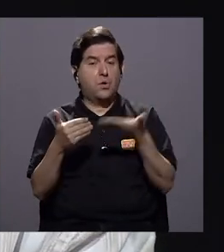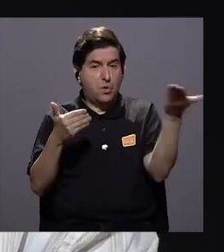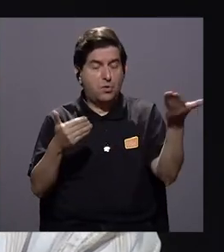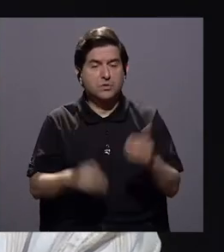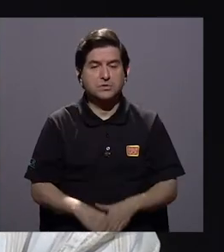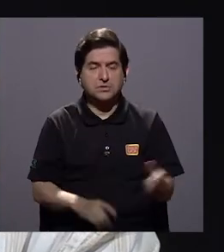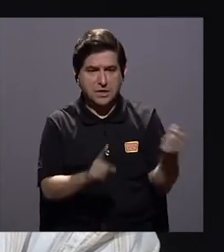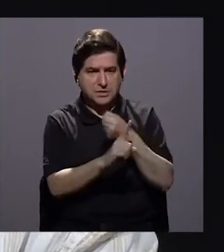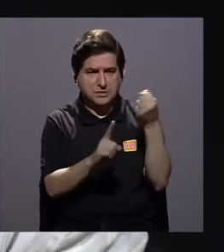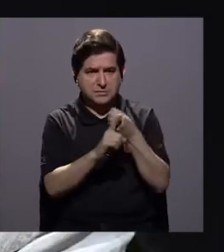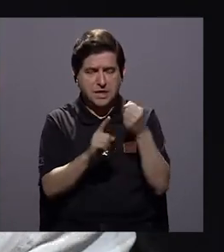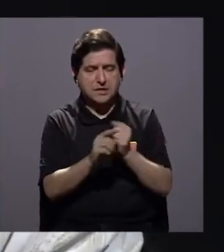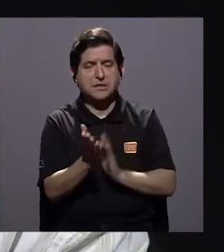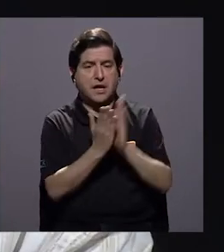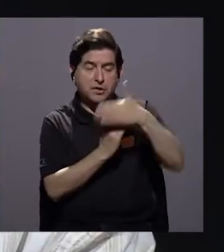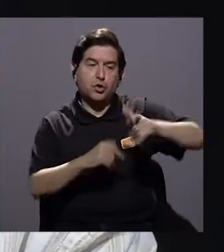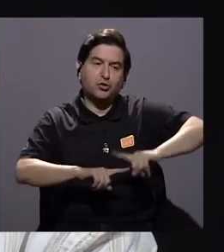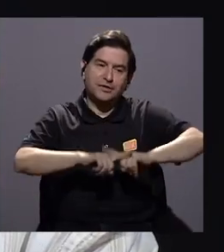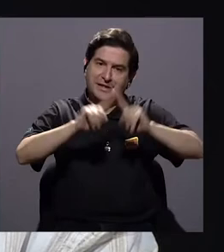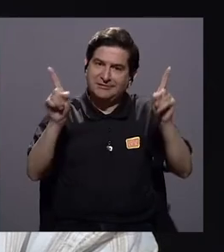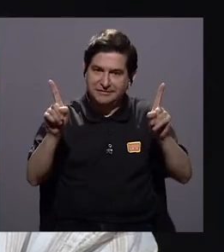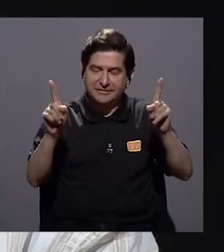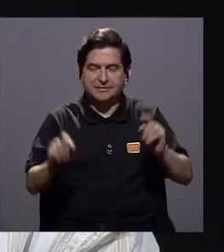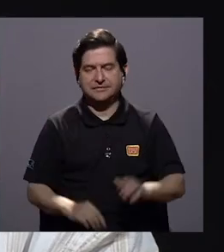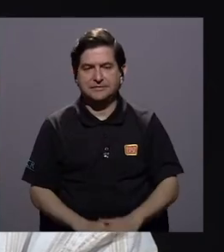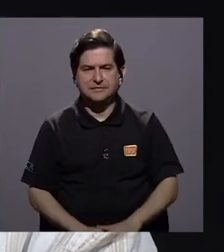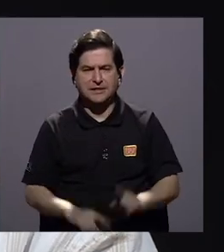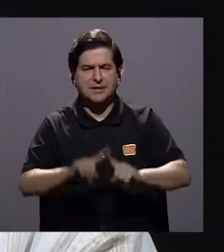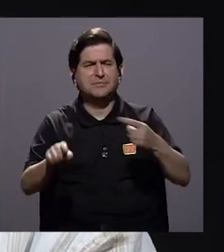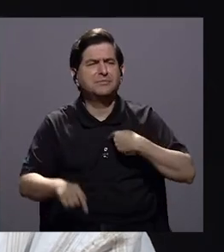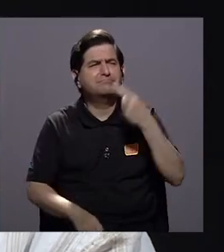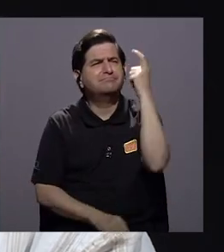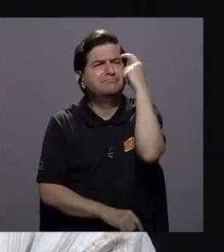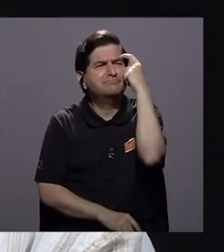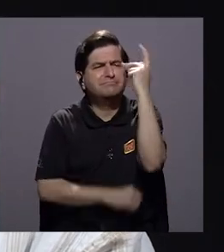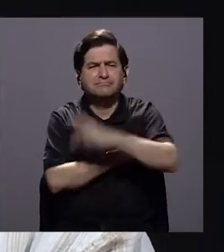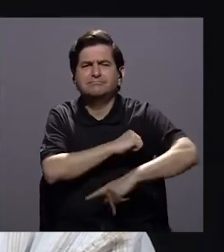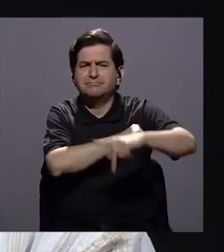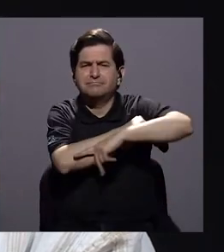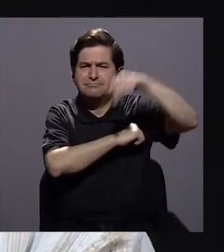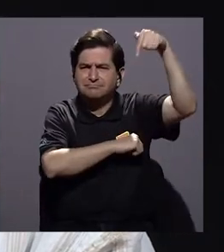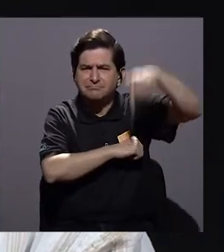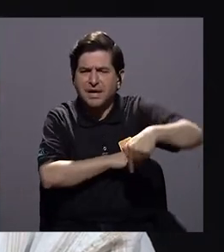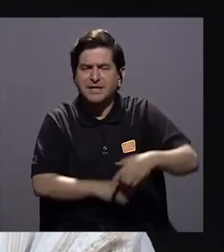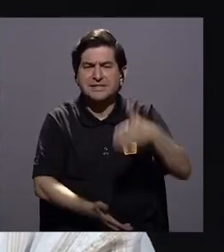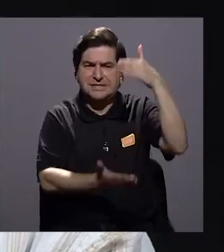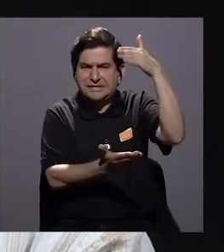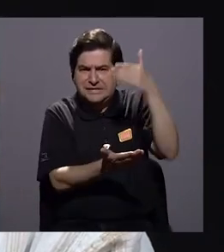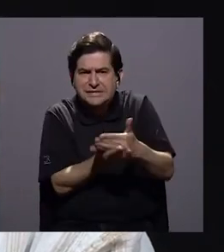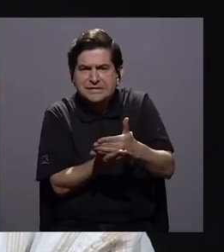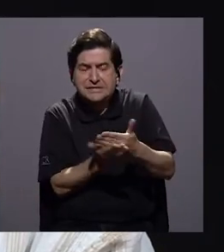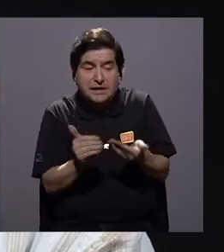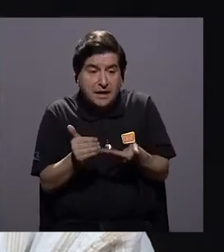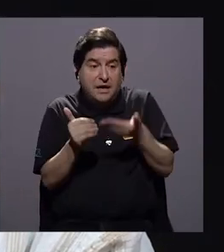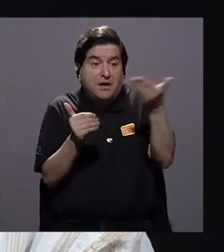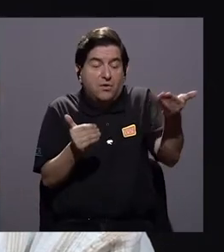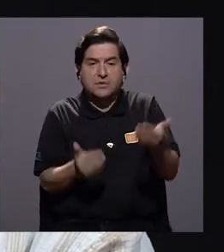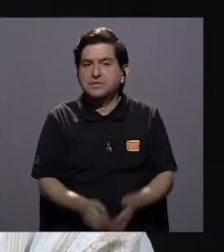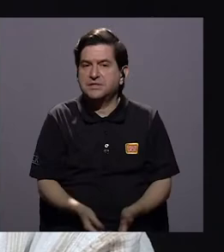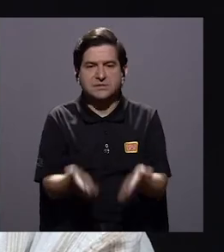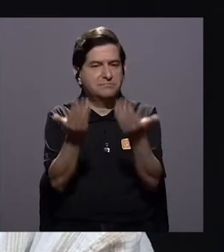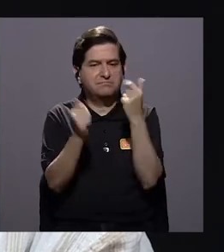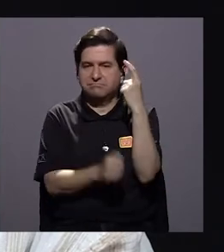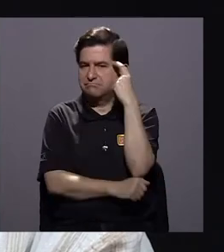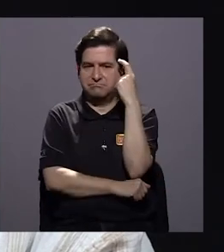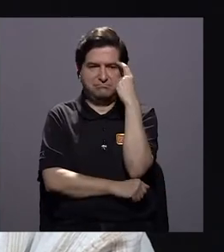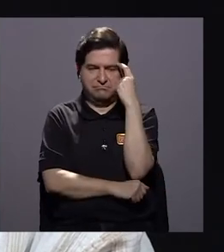cosas, maltrato y abuso en otras cosas. Pero sigo pensando, este país se sigue deteniendo en cosas que no